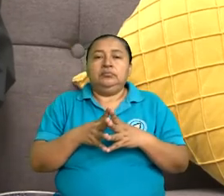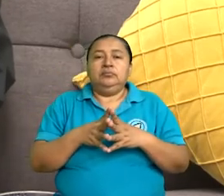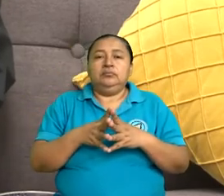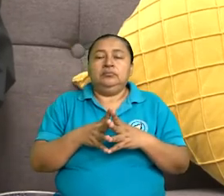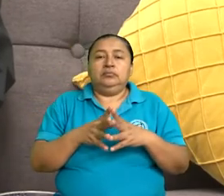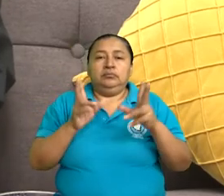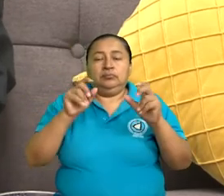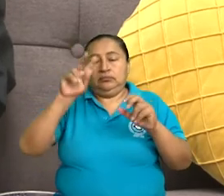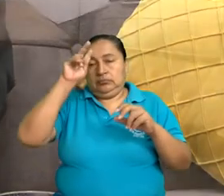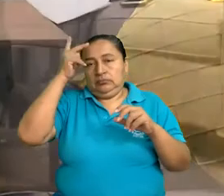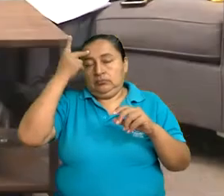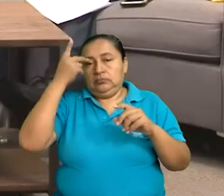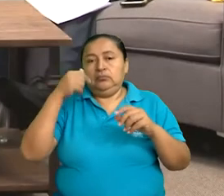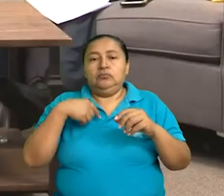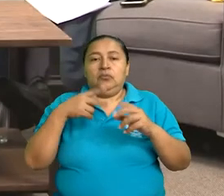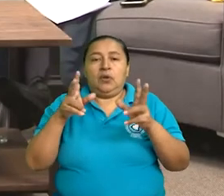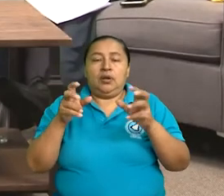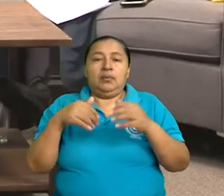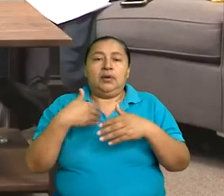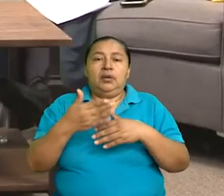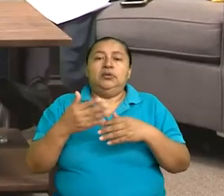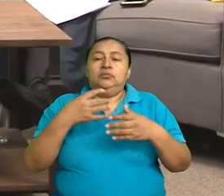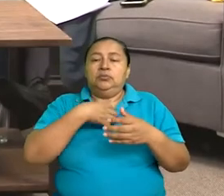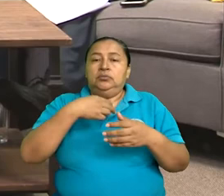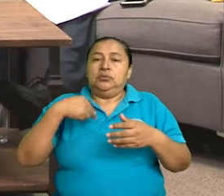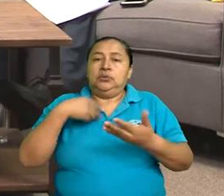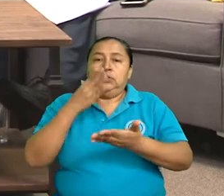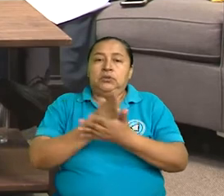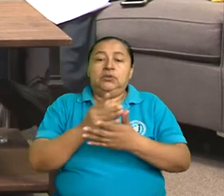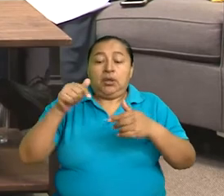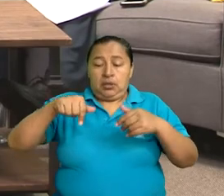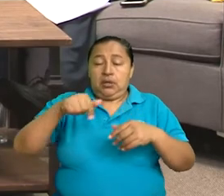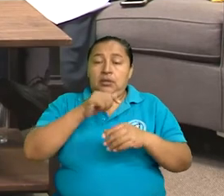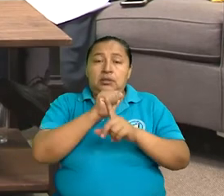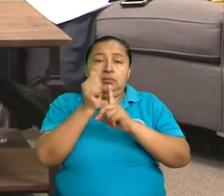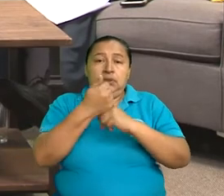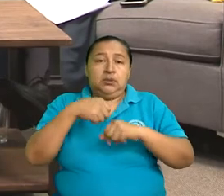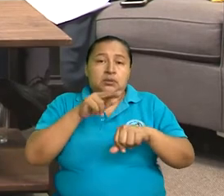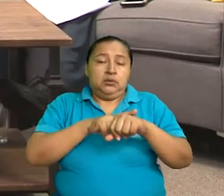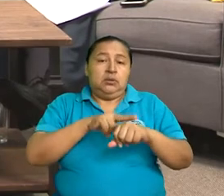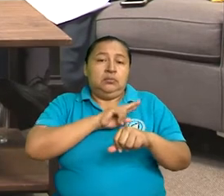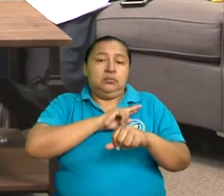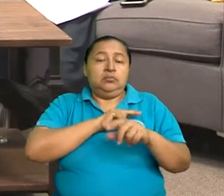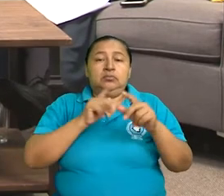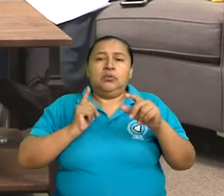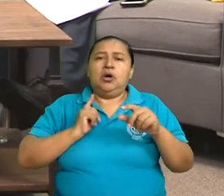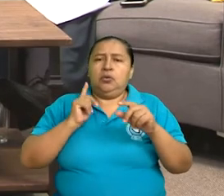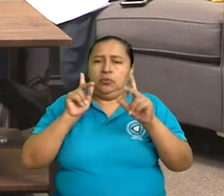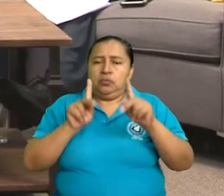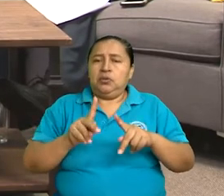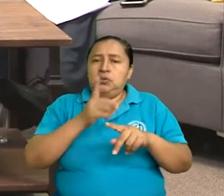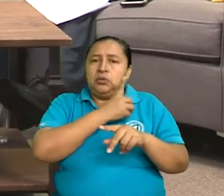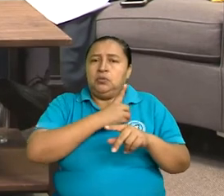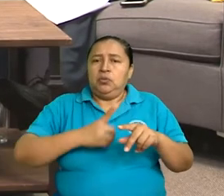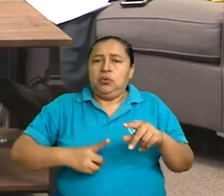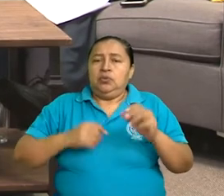el ámbito político también, en el ámbito de la toma de decisiones, aquí en la Asamblea Nacional, tenemos un diputado,